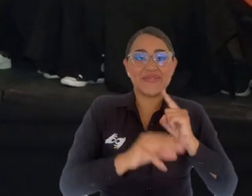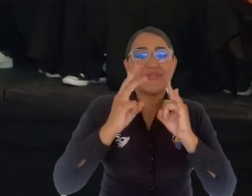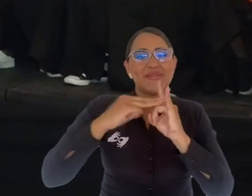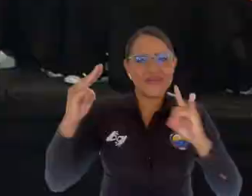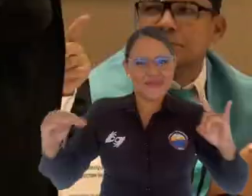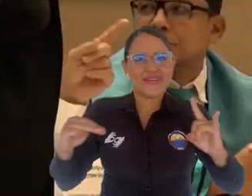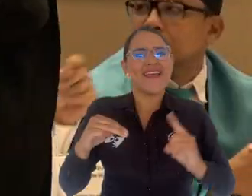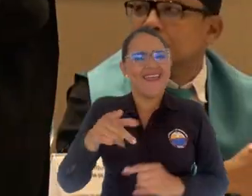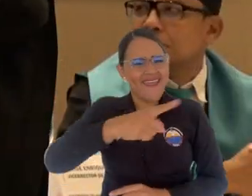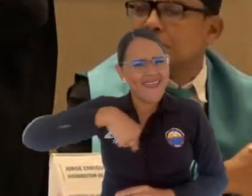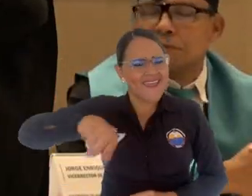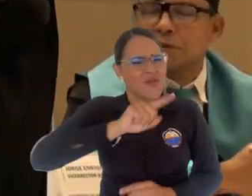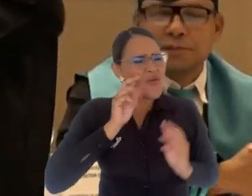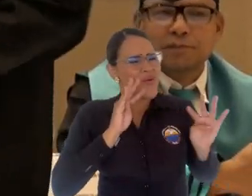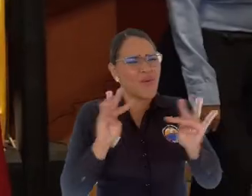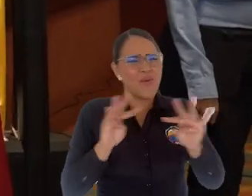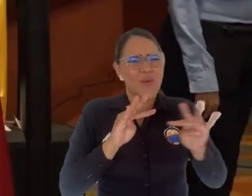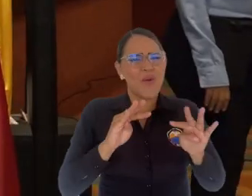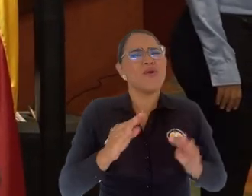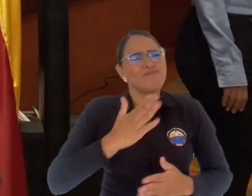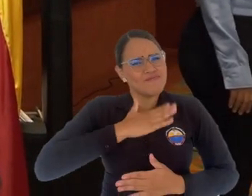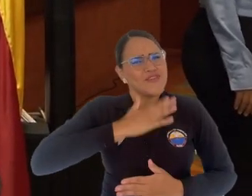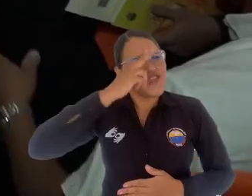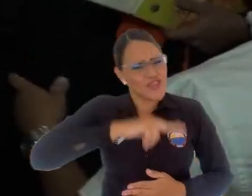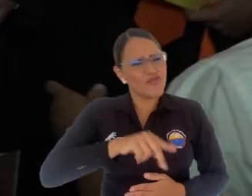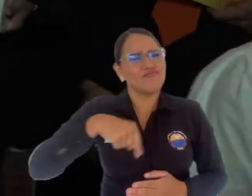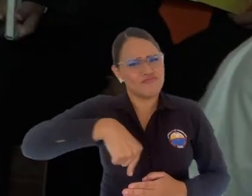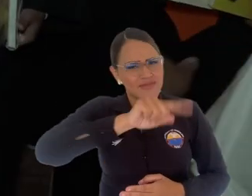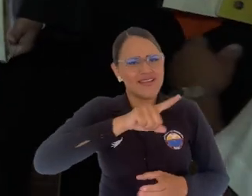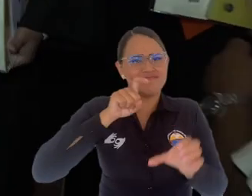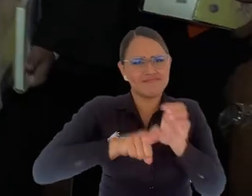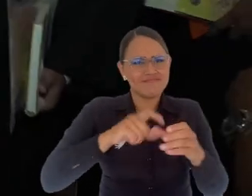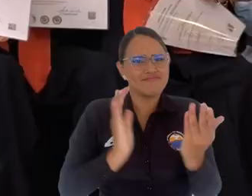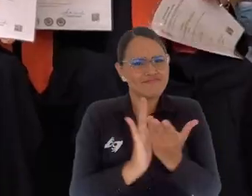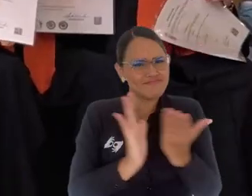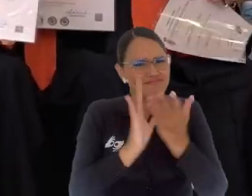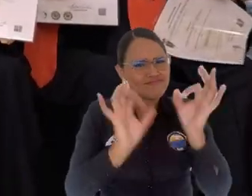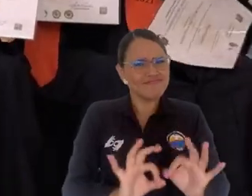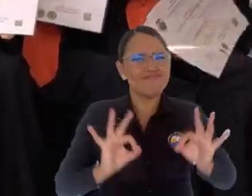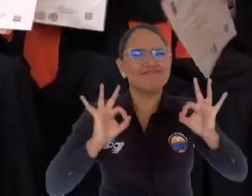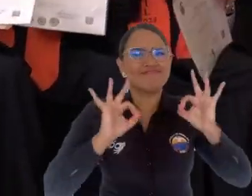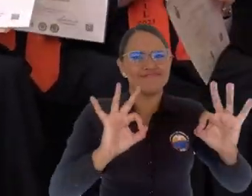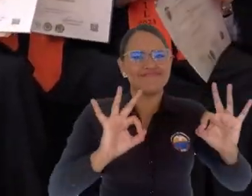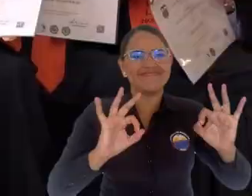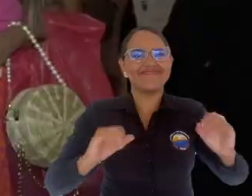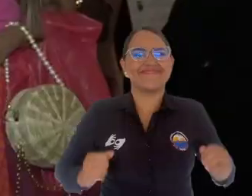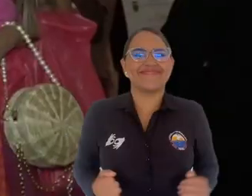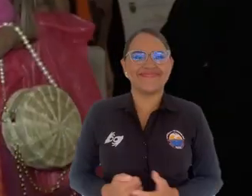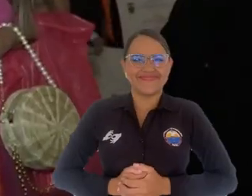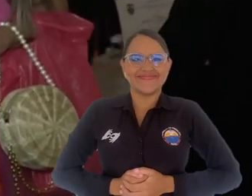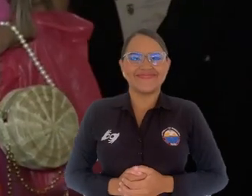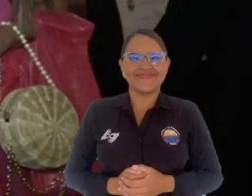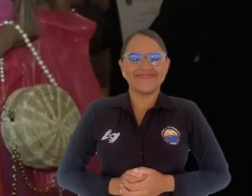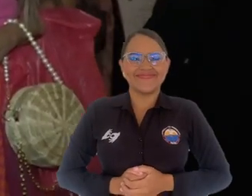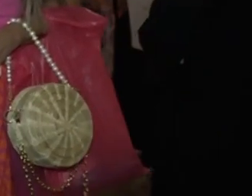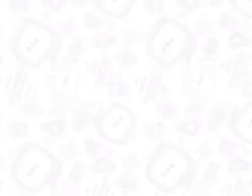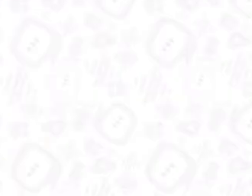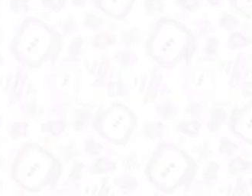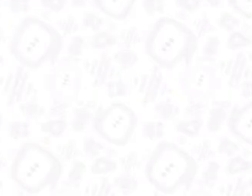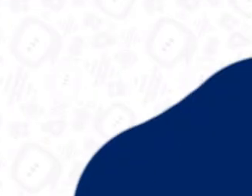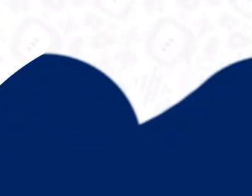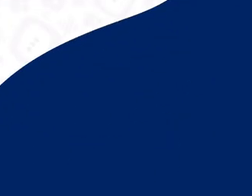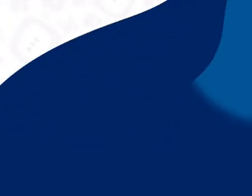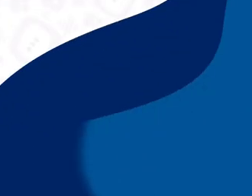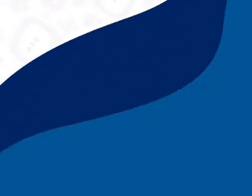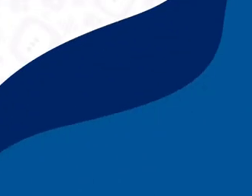la Universidad del Magdalena, la institución que ellos eligieron para que sus hijos se convirtieran en profesionales formados con la más alta calidad.